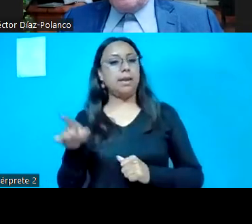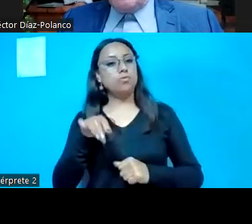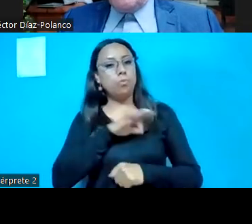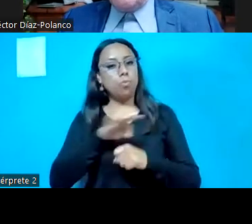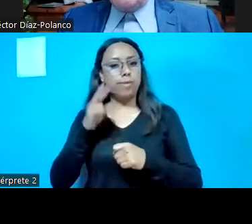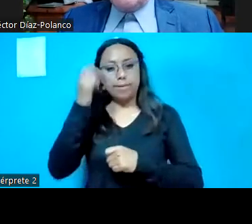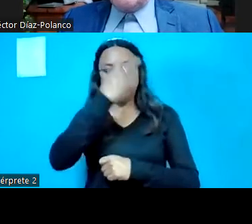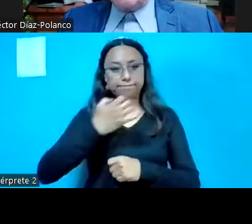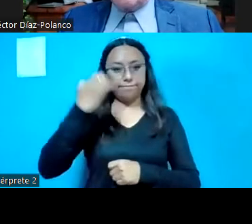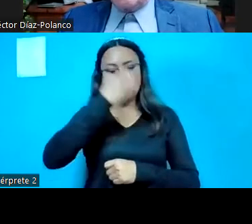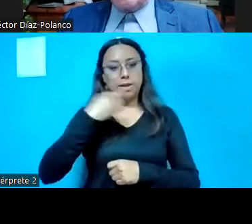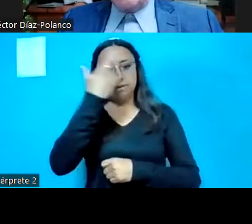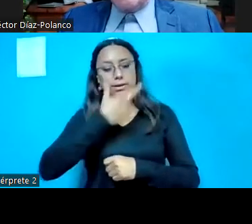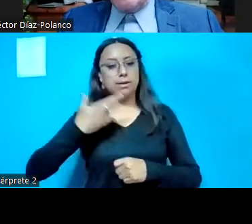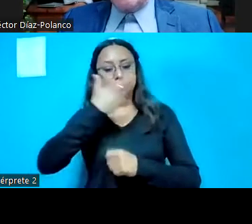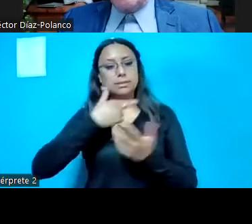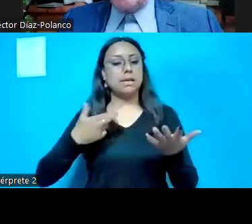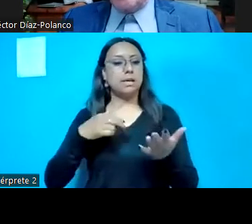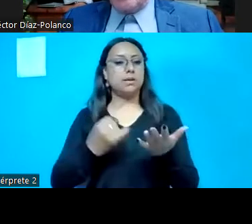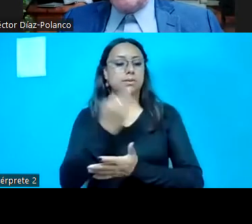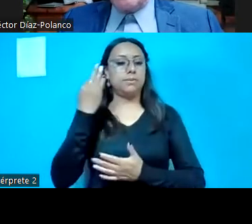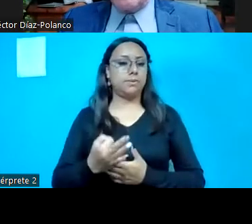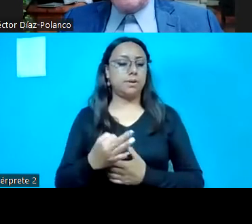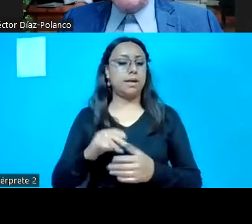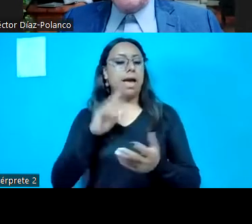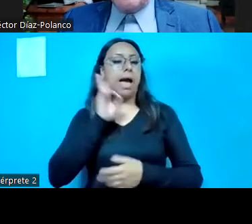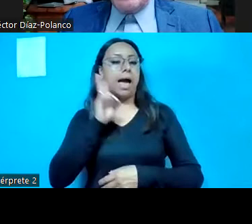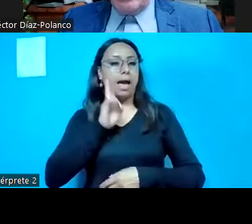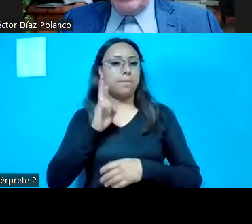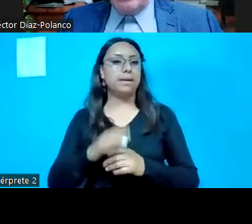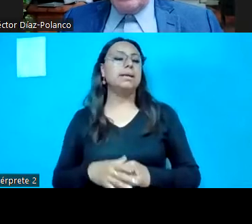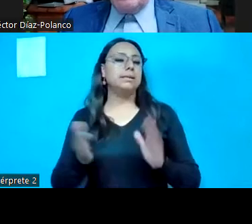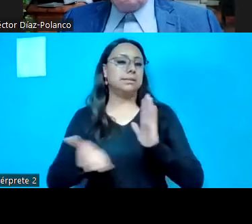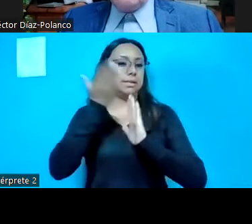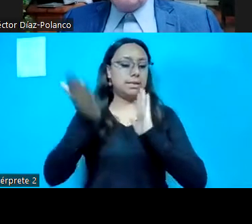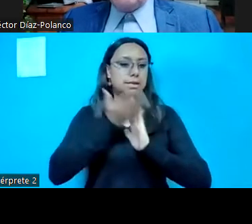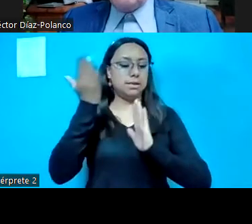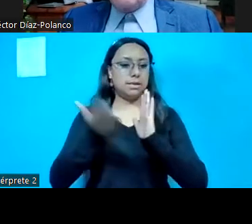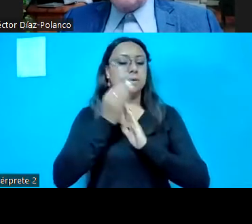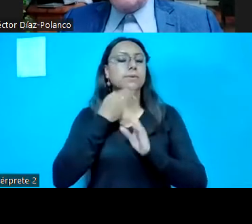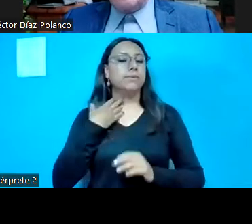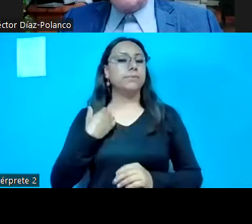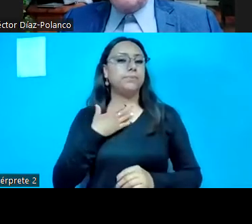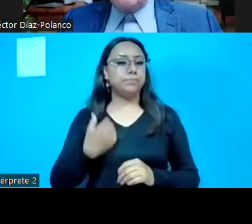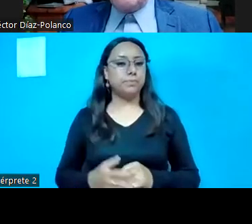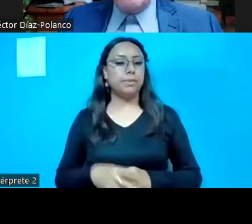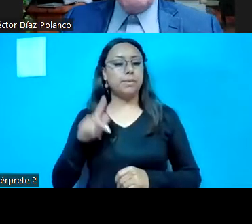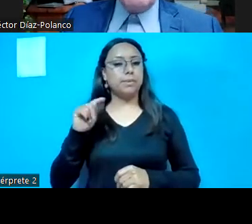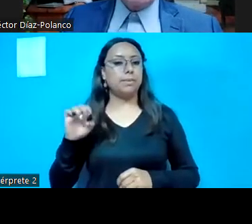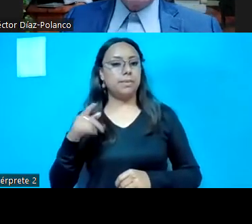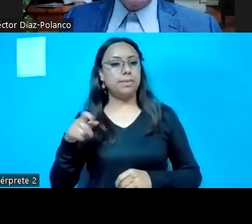la legalidad de la construcción del conjunto habitacional Echia, en el predio ubicado en la calle